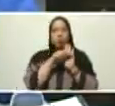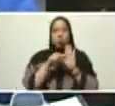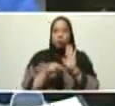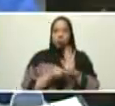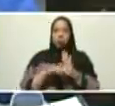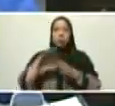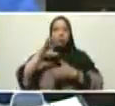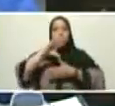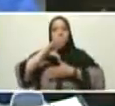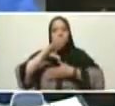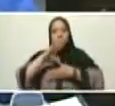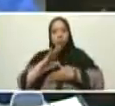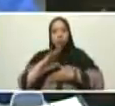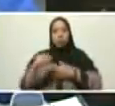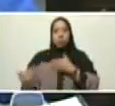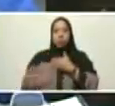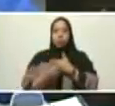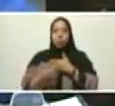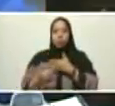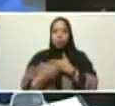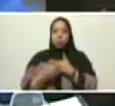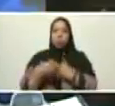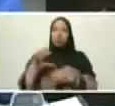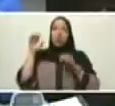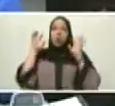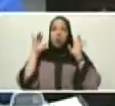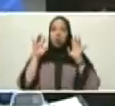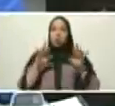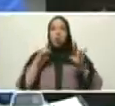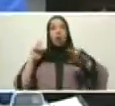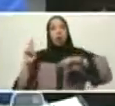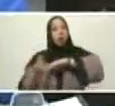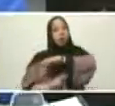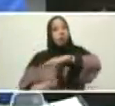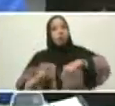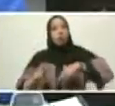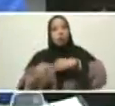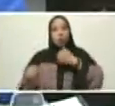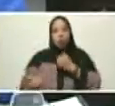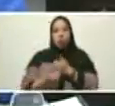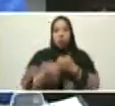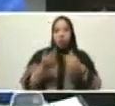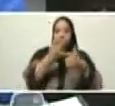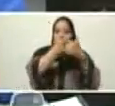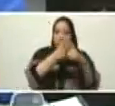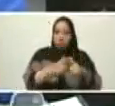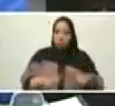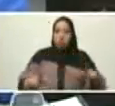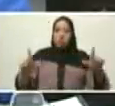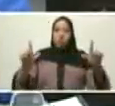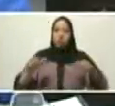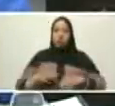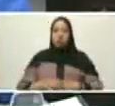a enfrentar a los ejércitos revolucionarios, independentistas y libertadores.